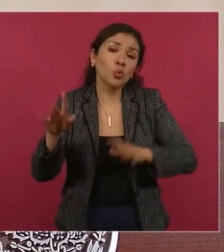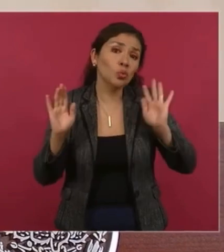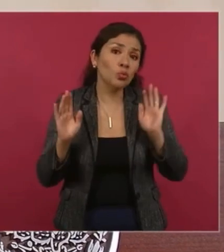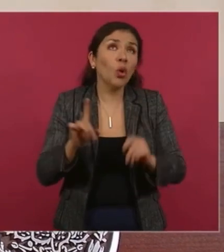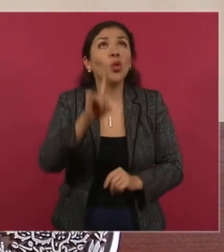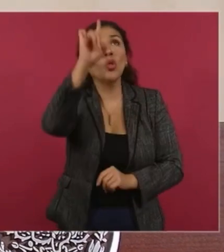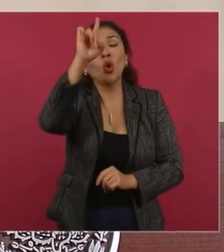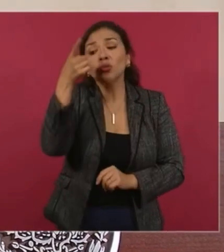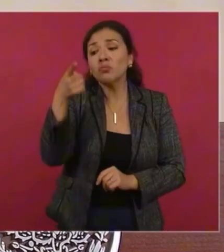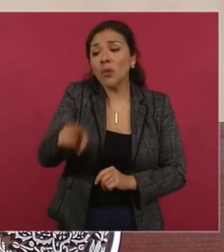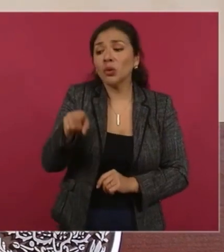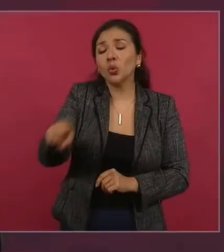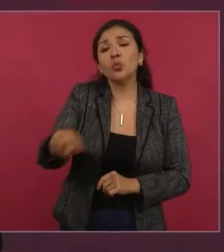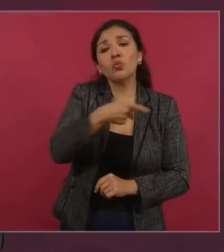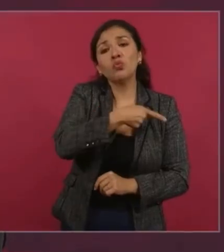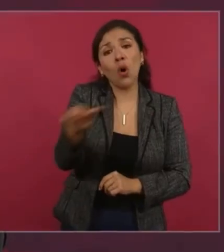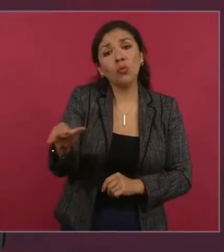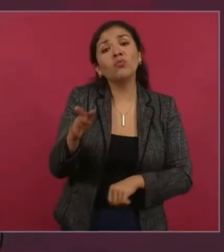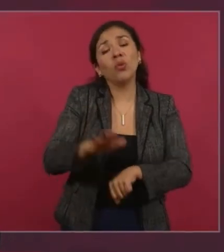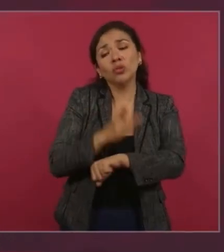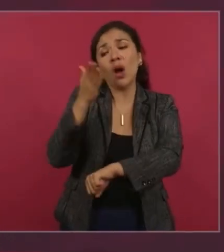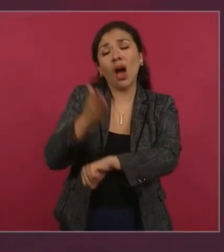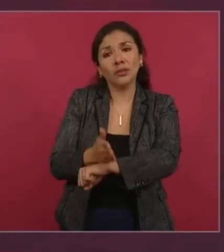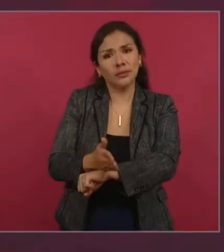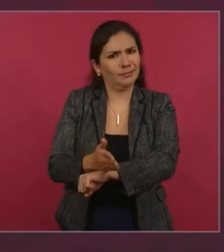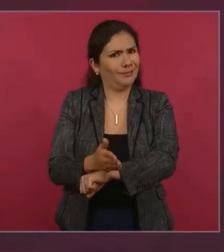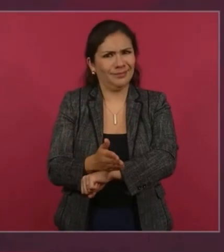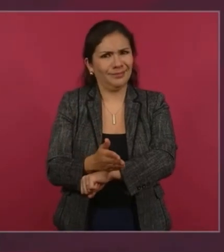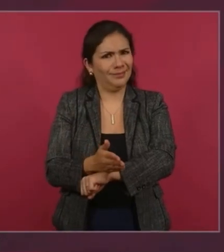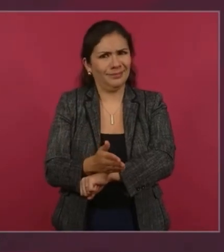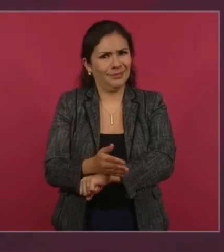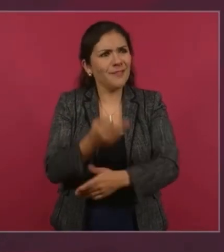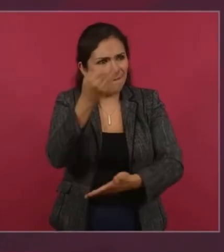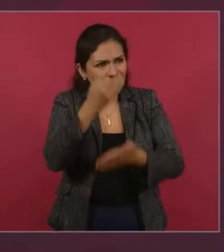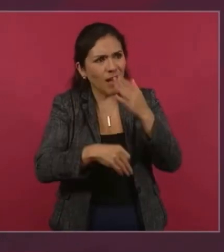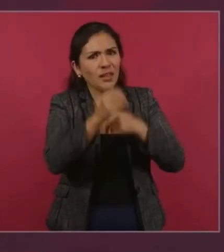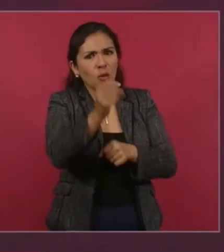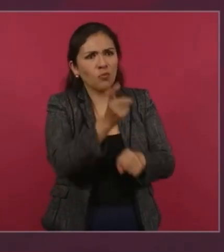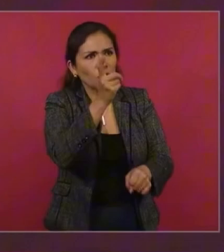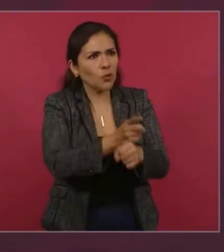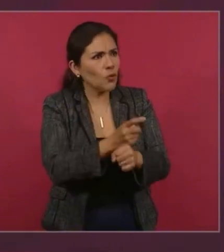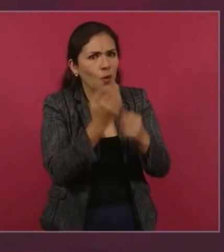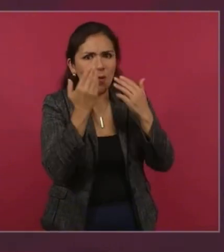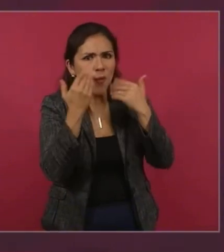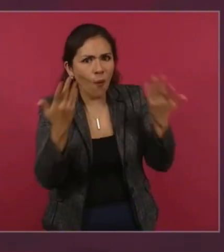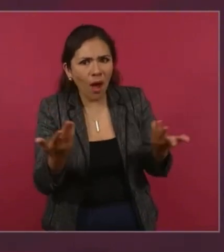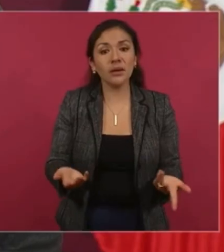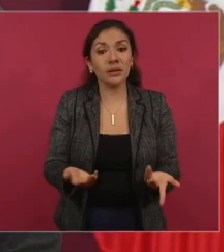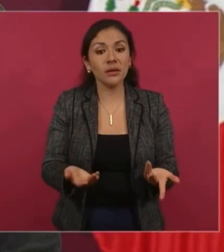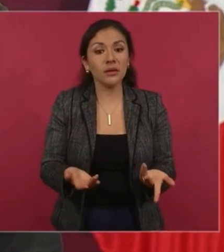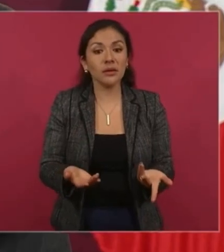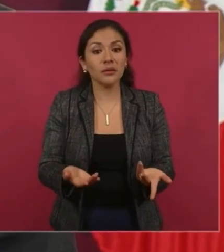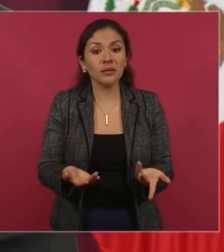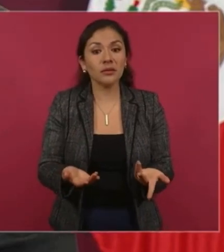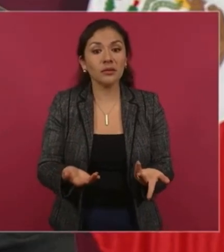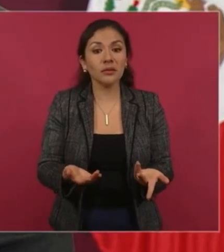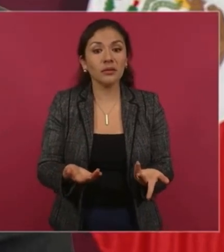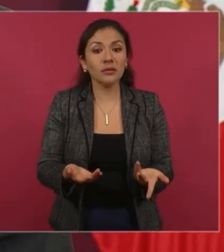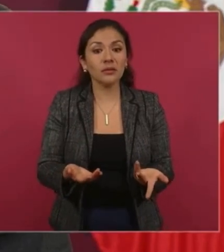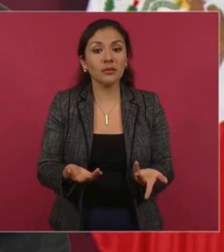Dios quiere. La pobreza es por la falta de oportunidades, por la opresión, por